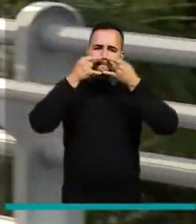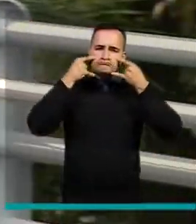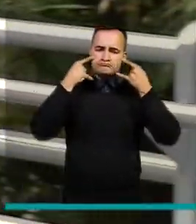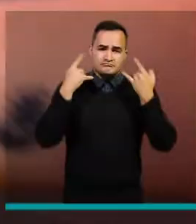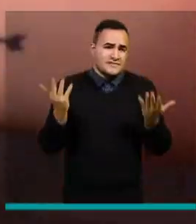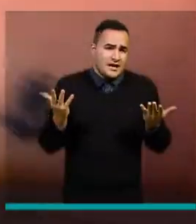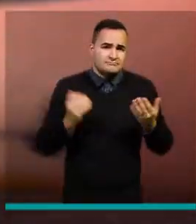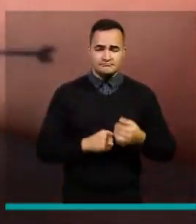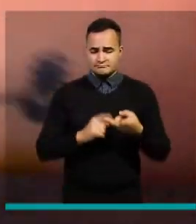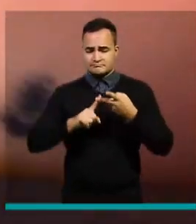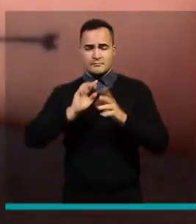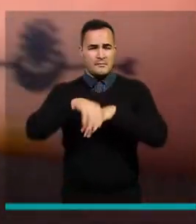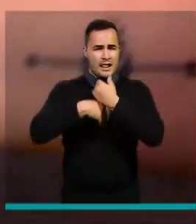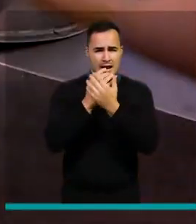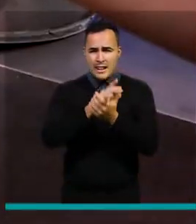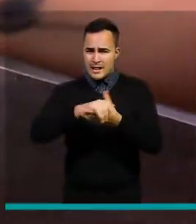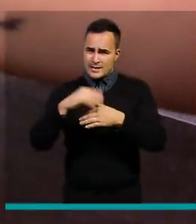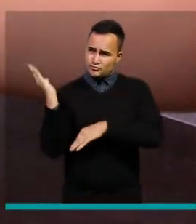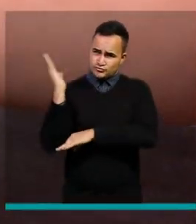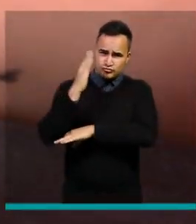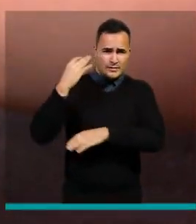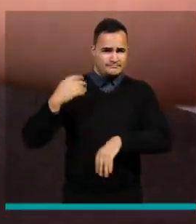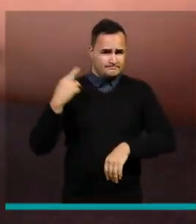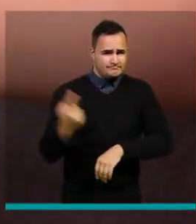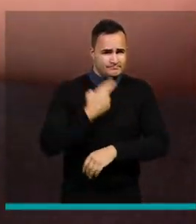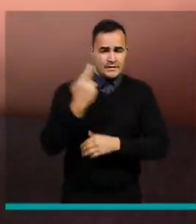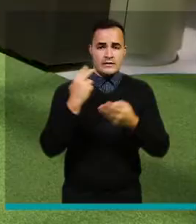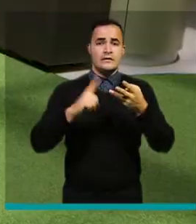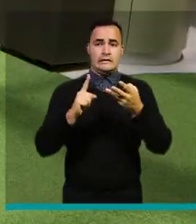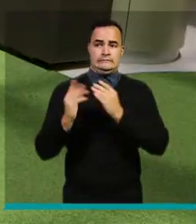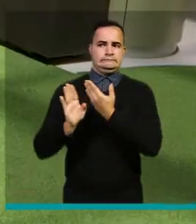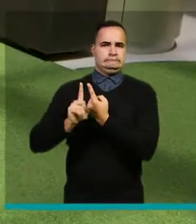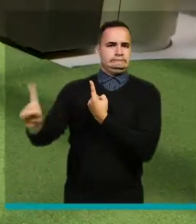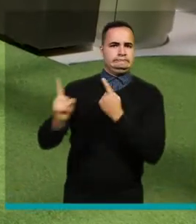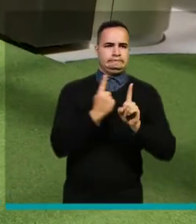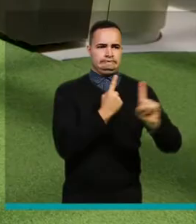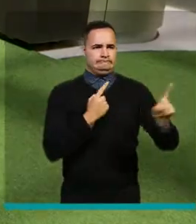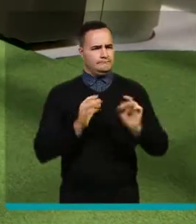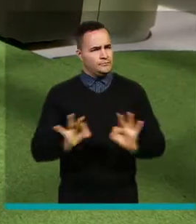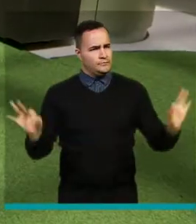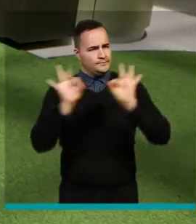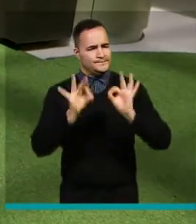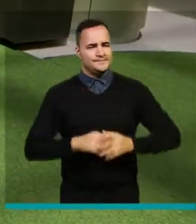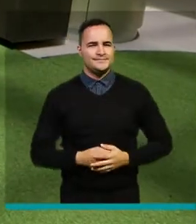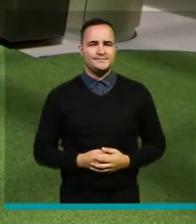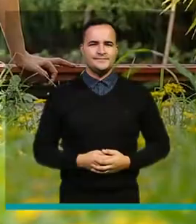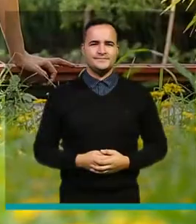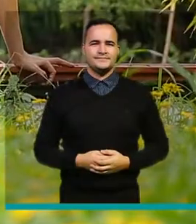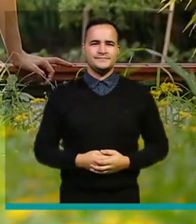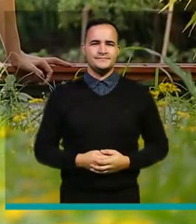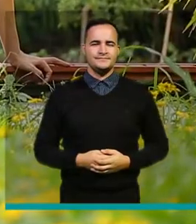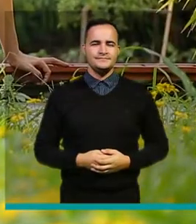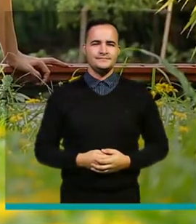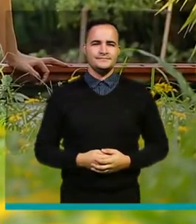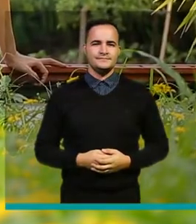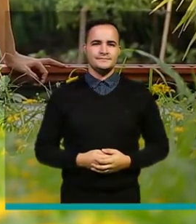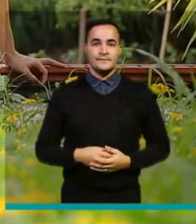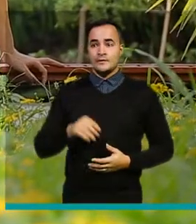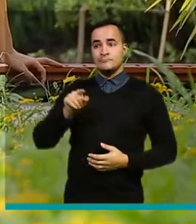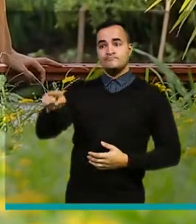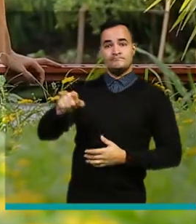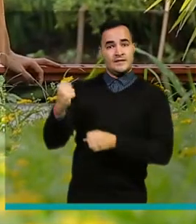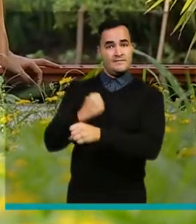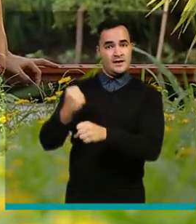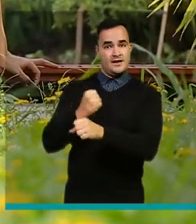el tapabocas, lavarte las manos constantemente y aplicar el distanciamiento físico. El sector